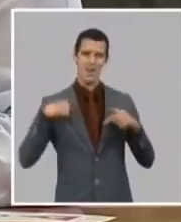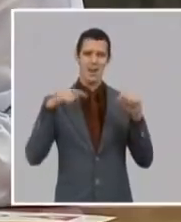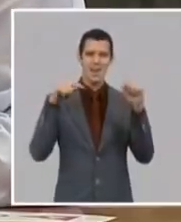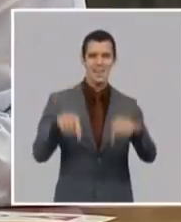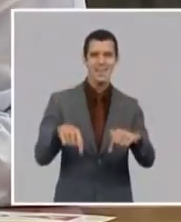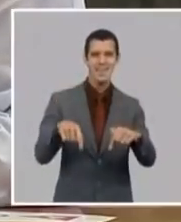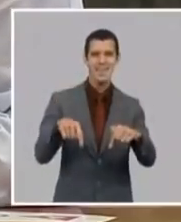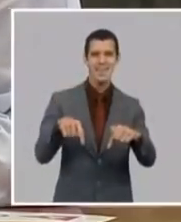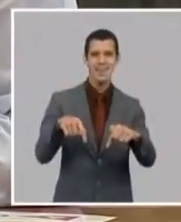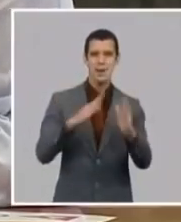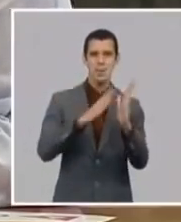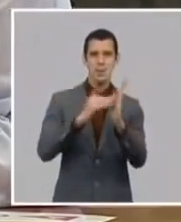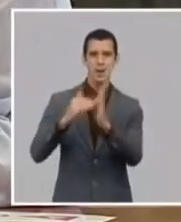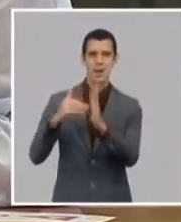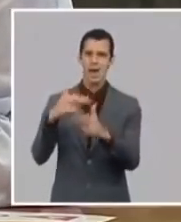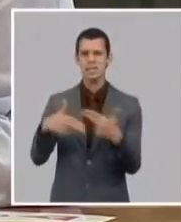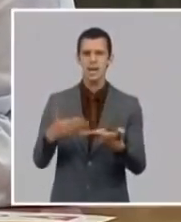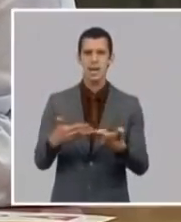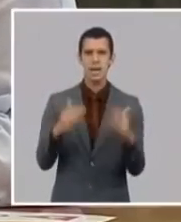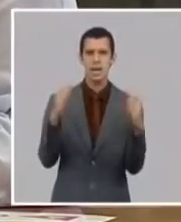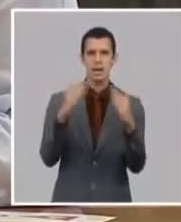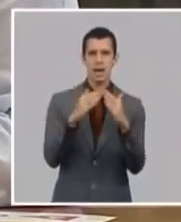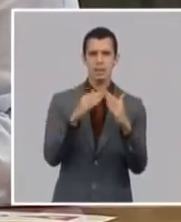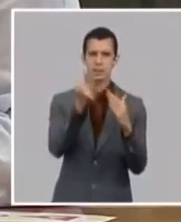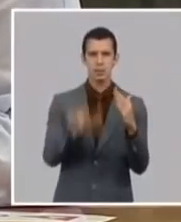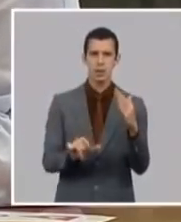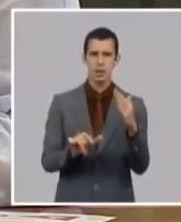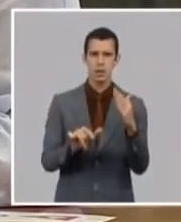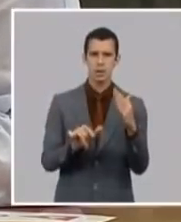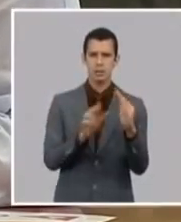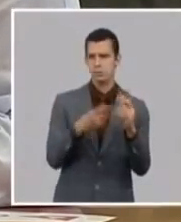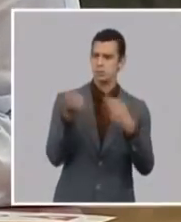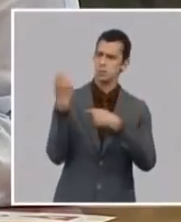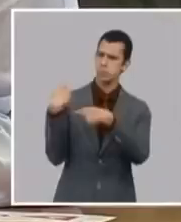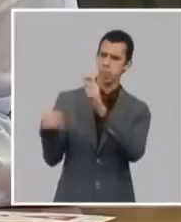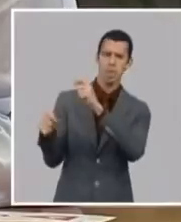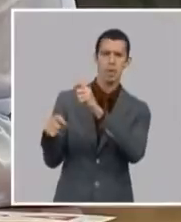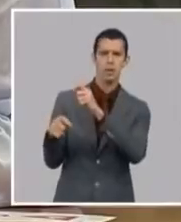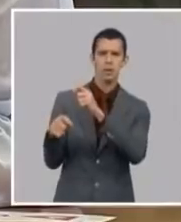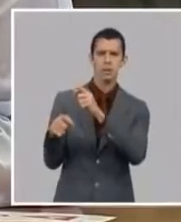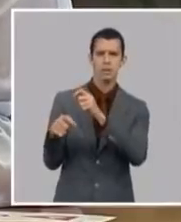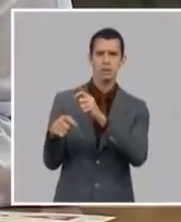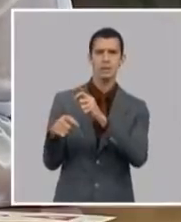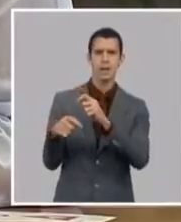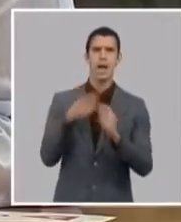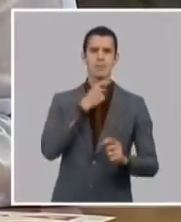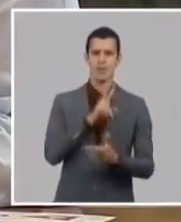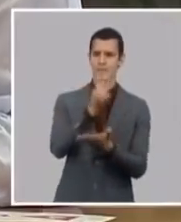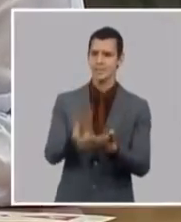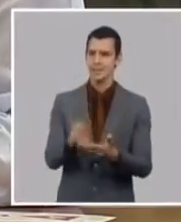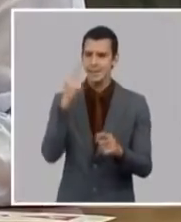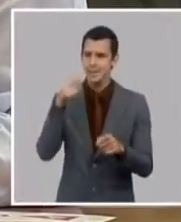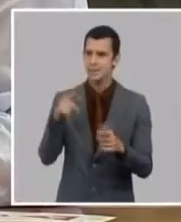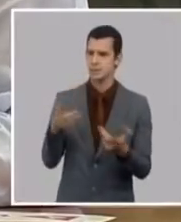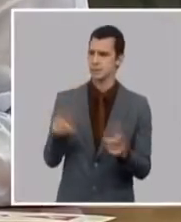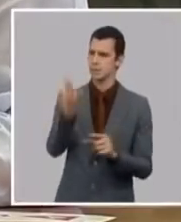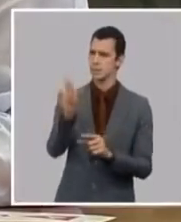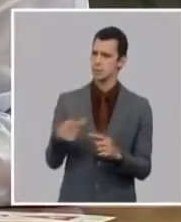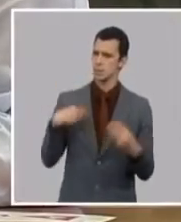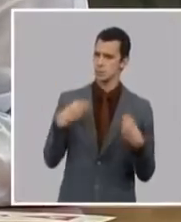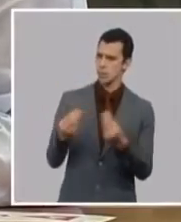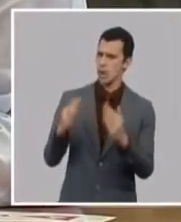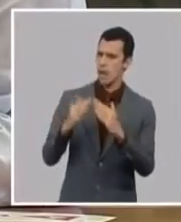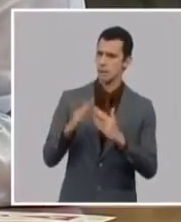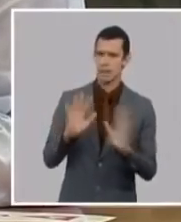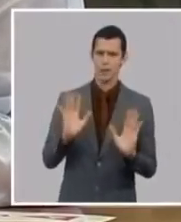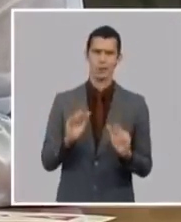estoy analizando partiendo de nuestras insatisfacciones nosotros no hemos podido lograr toda la transformación en barrios vulnerables